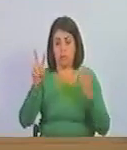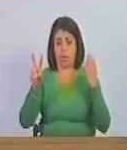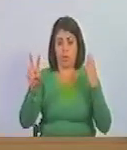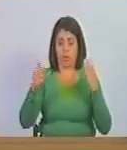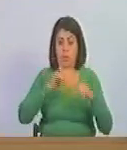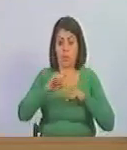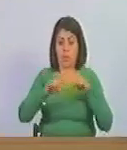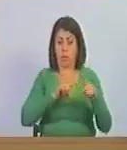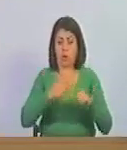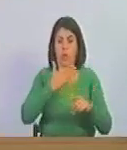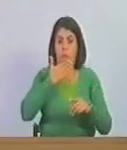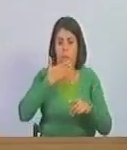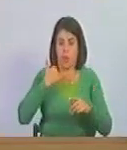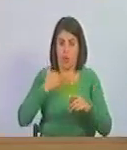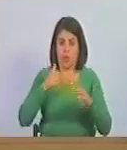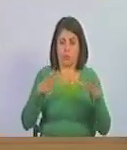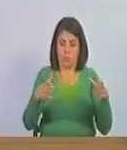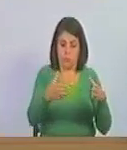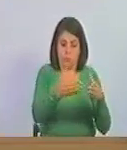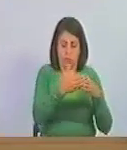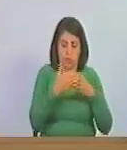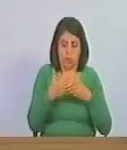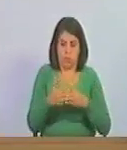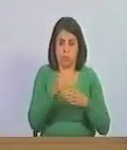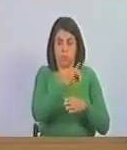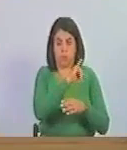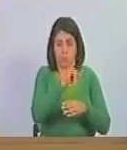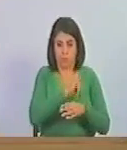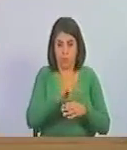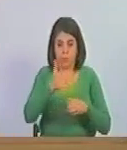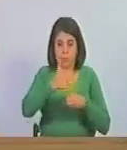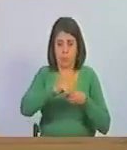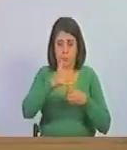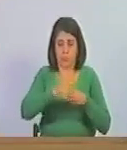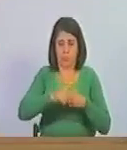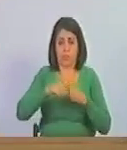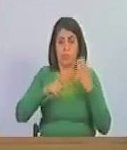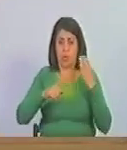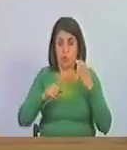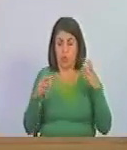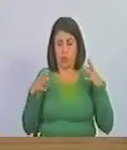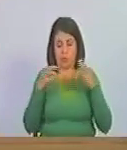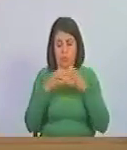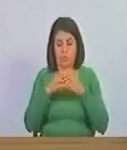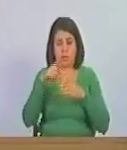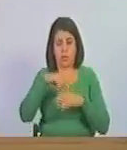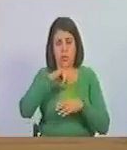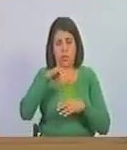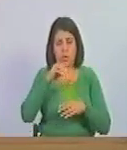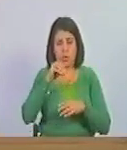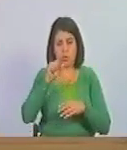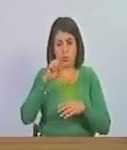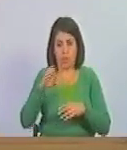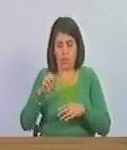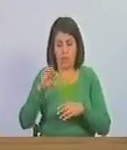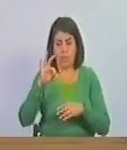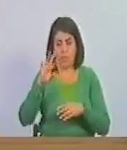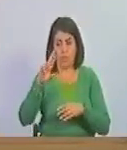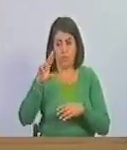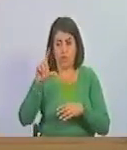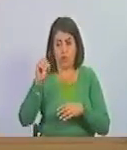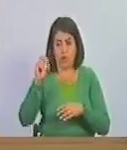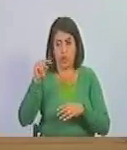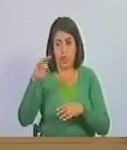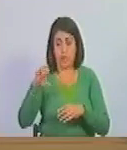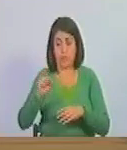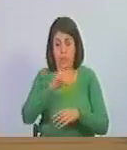recuperar Maracaibo reuniendo en Cartagena al alto mando de la armada incluyendo a José Prudencio Padilla capitán